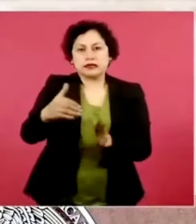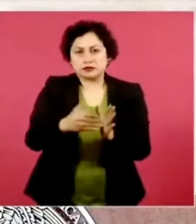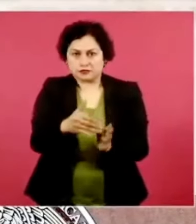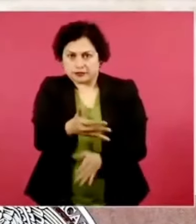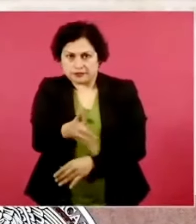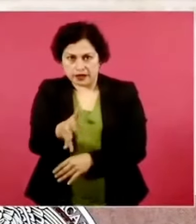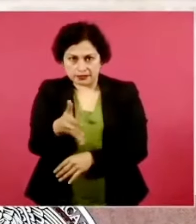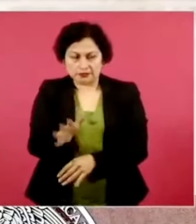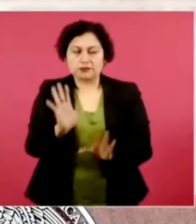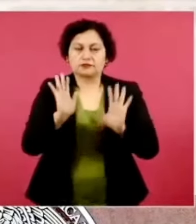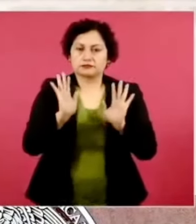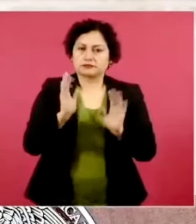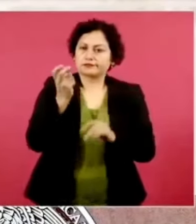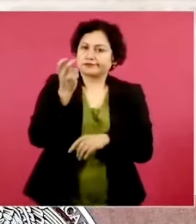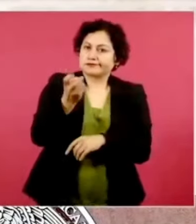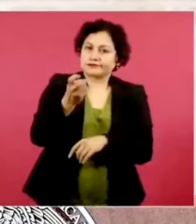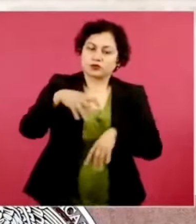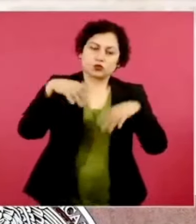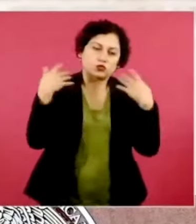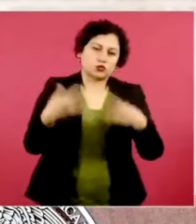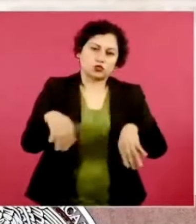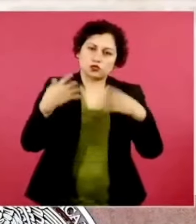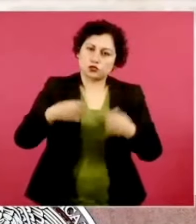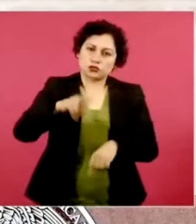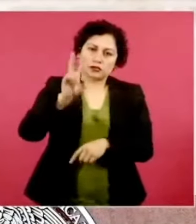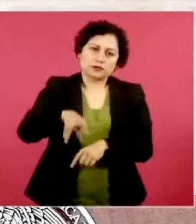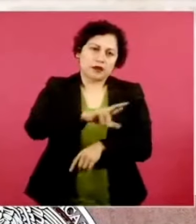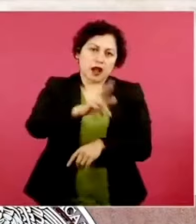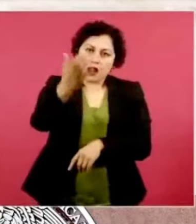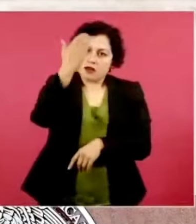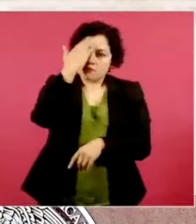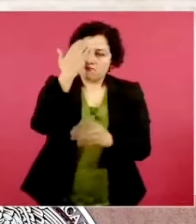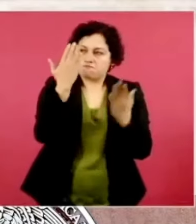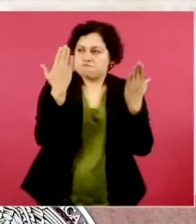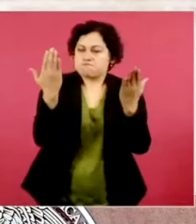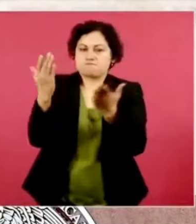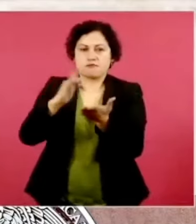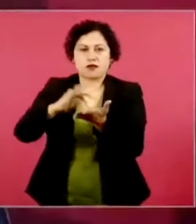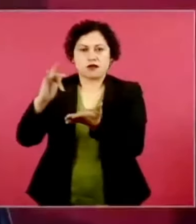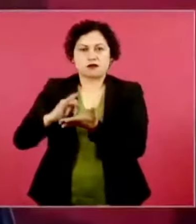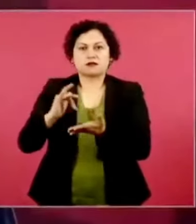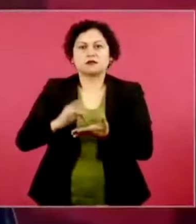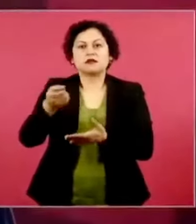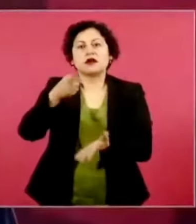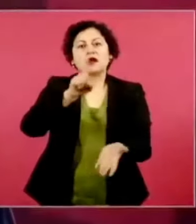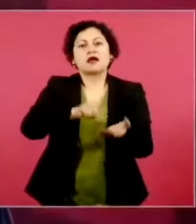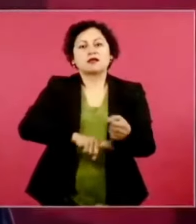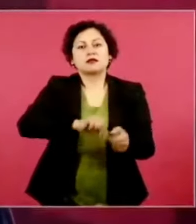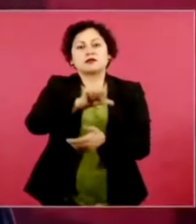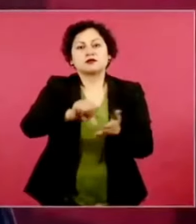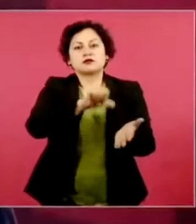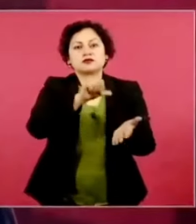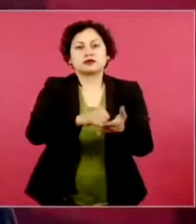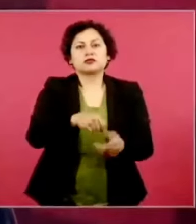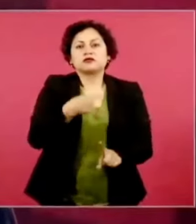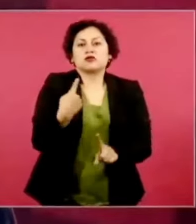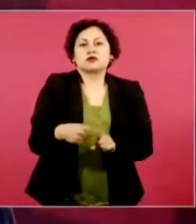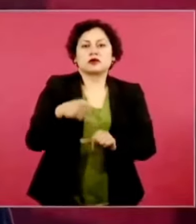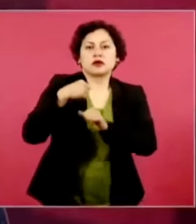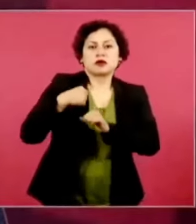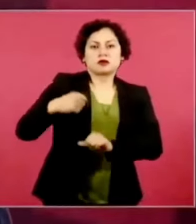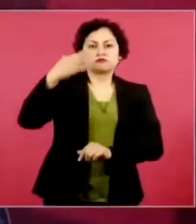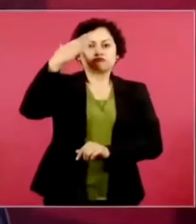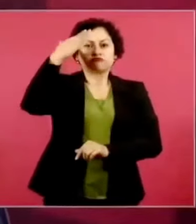reconocerles a todas y todos por su empeño, por quienes así se desempeñan como tutores, aportando también su talento y